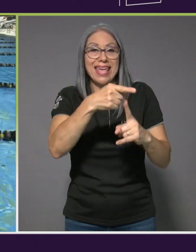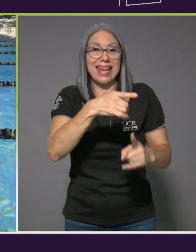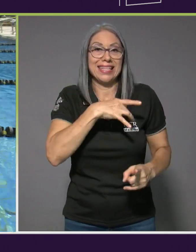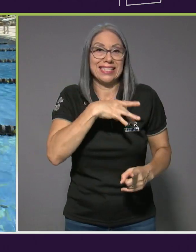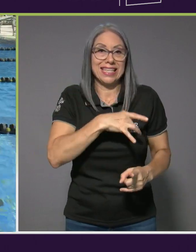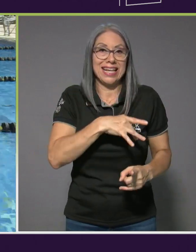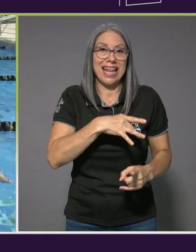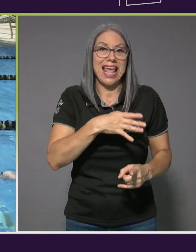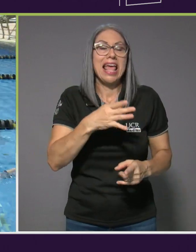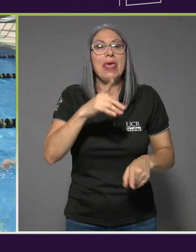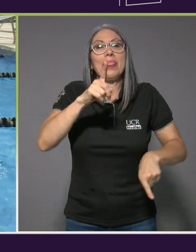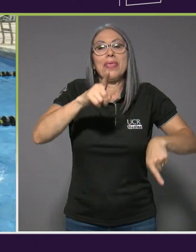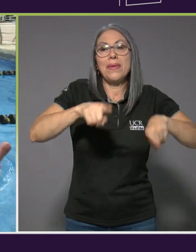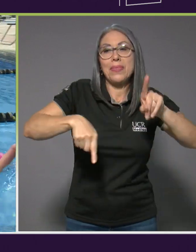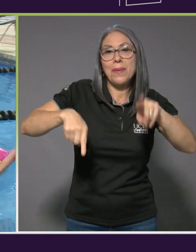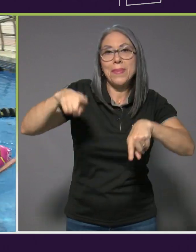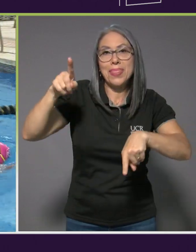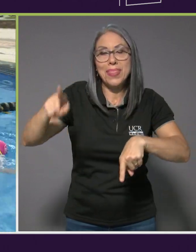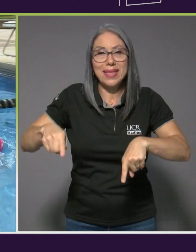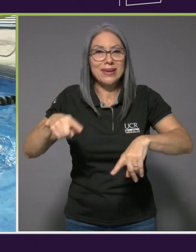que la otra semana y así entonces.